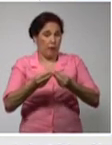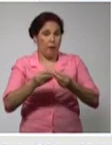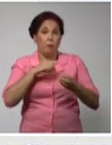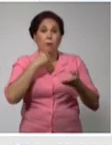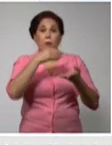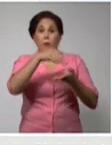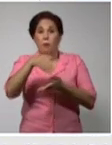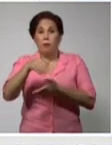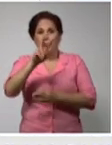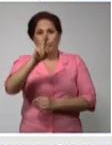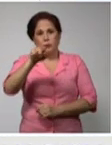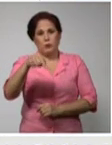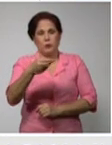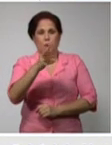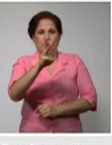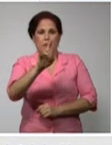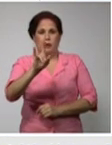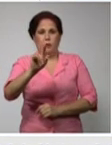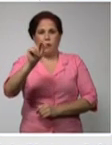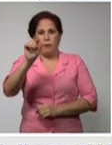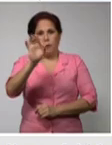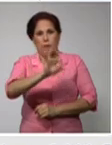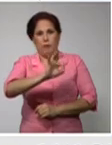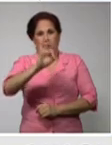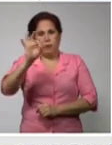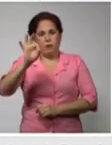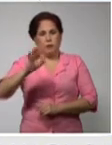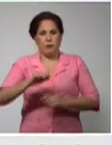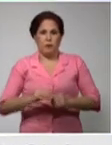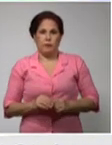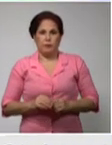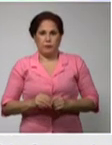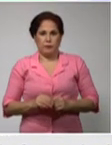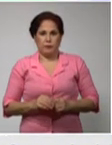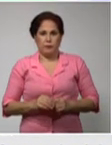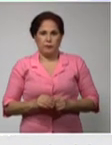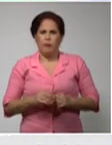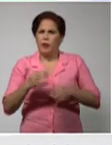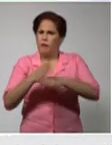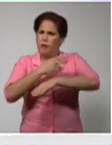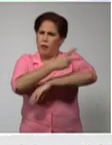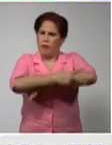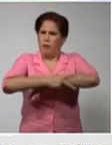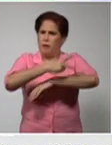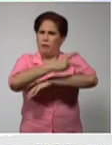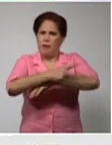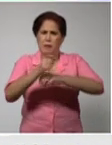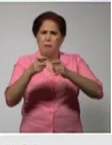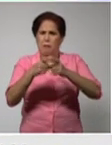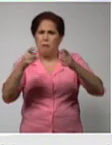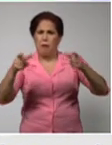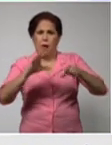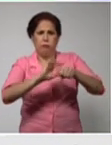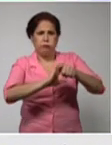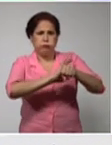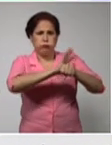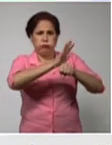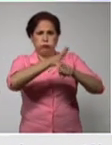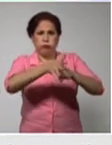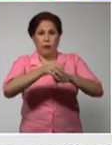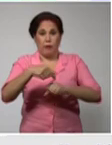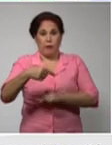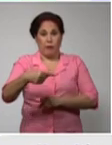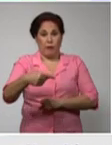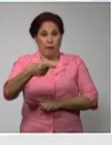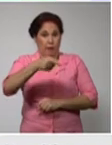de 2,39% en cuanto a los países con mayor reporte de casos diarios en el día